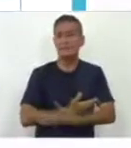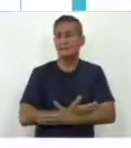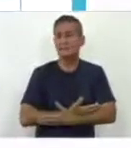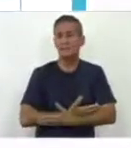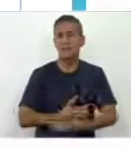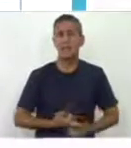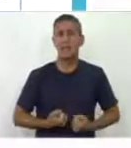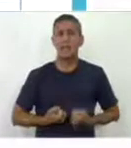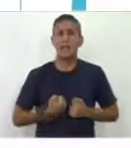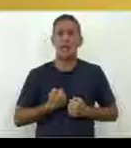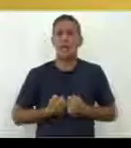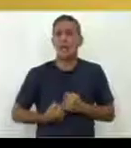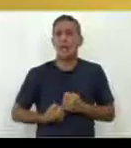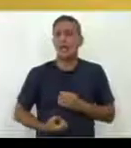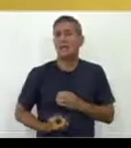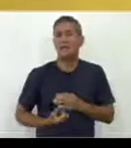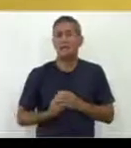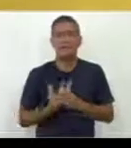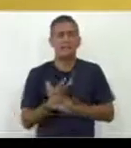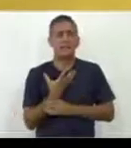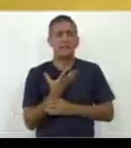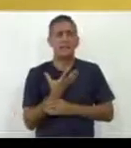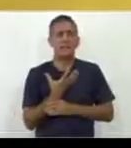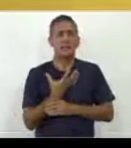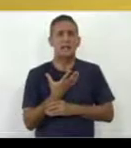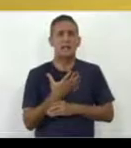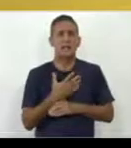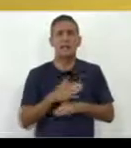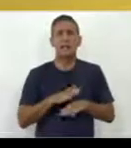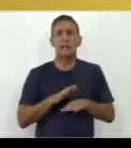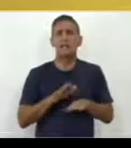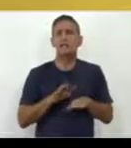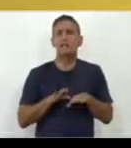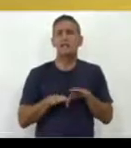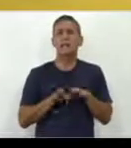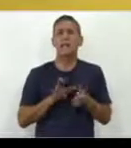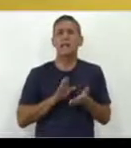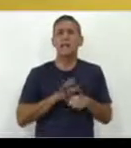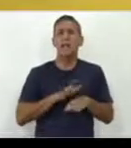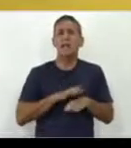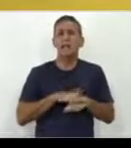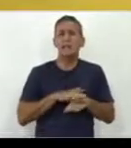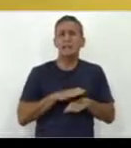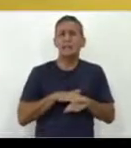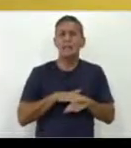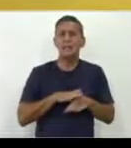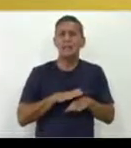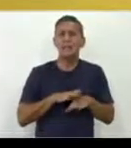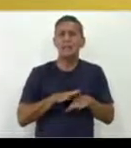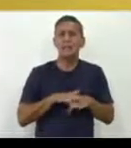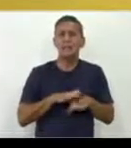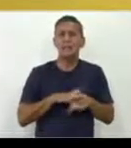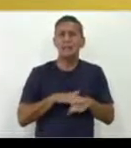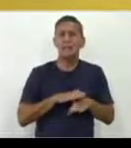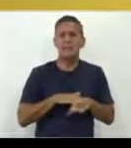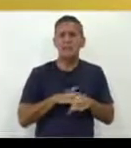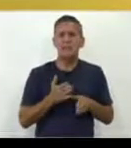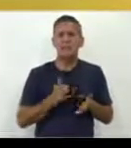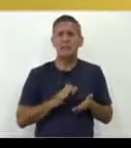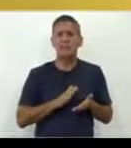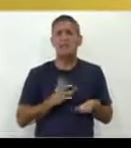y que inicialmente es dependiente totalmente de los adultos en el plazo de un año